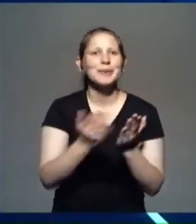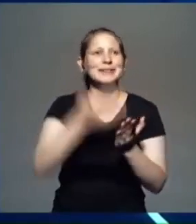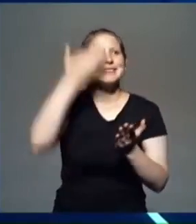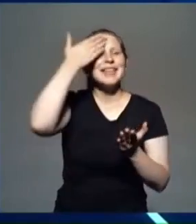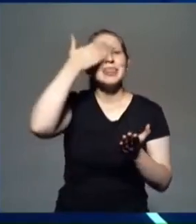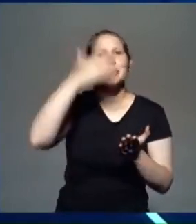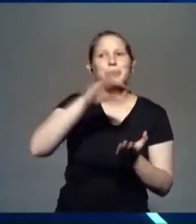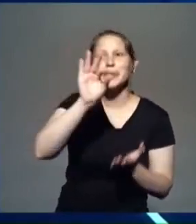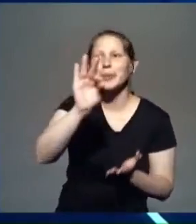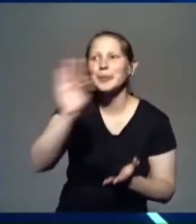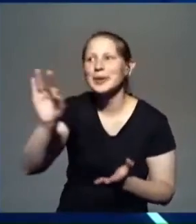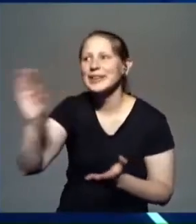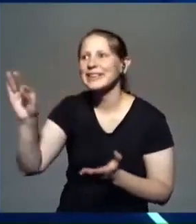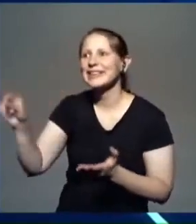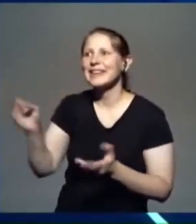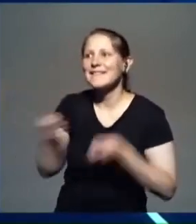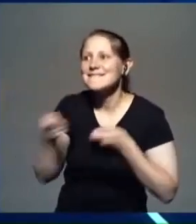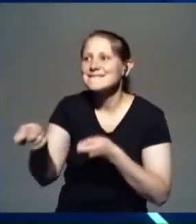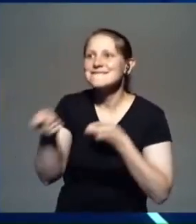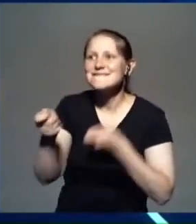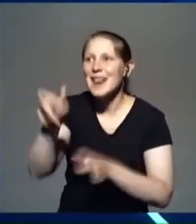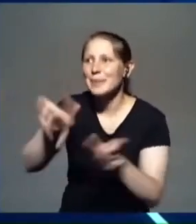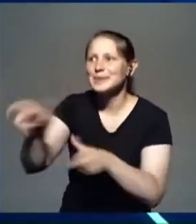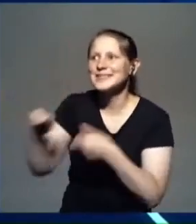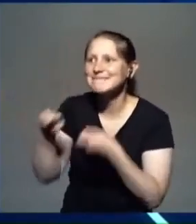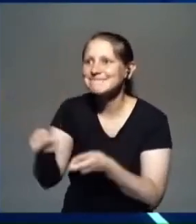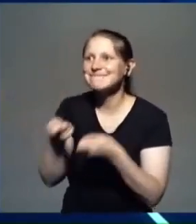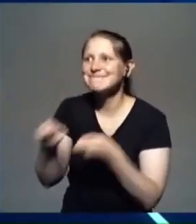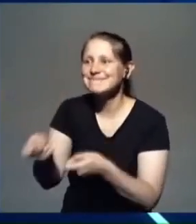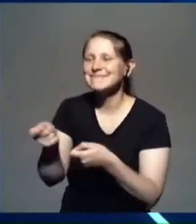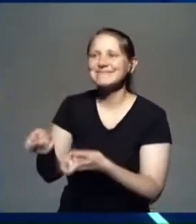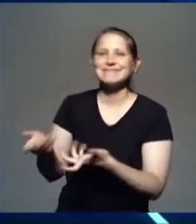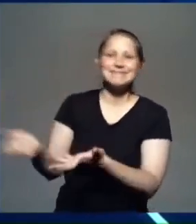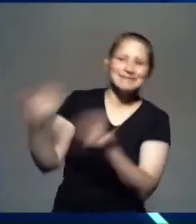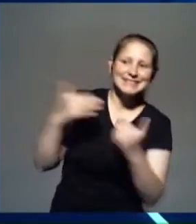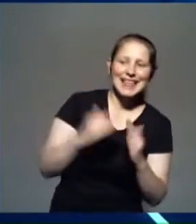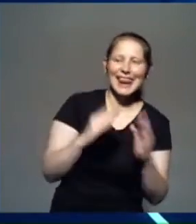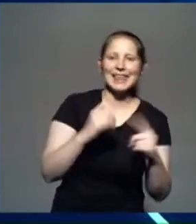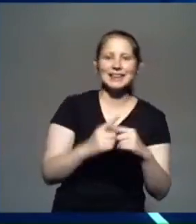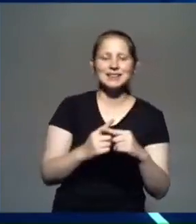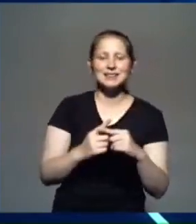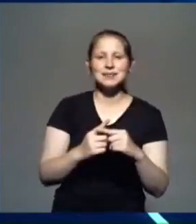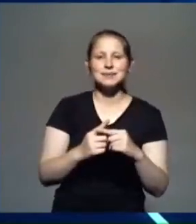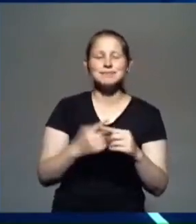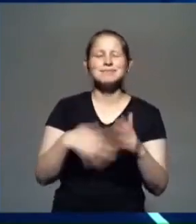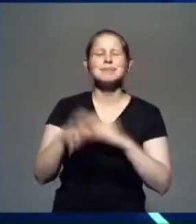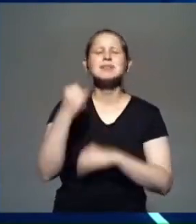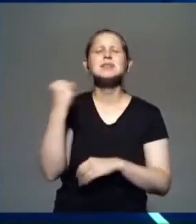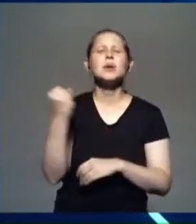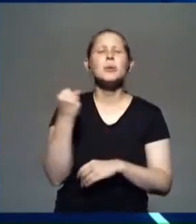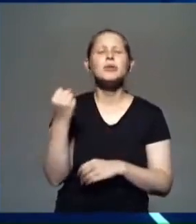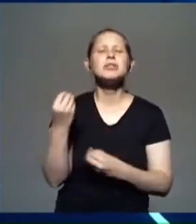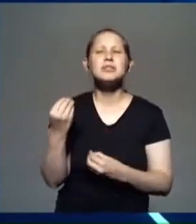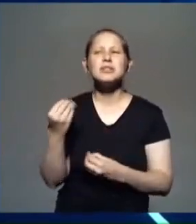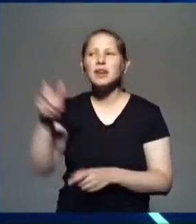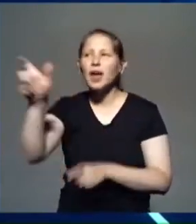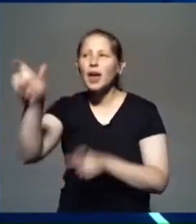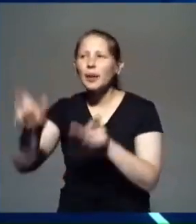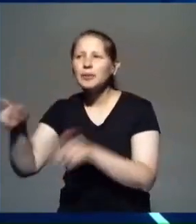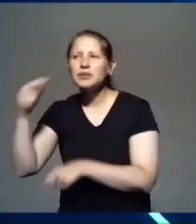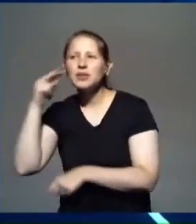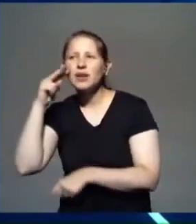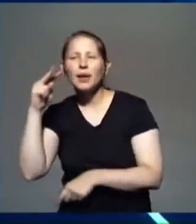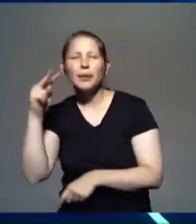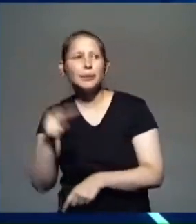que sabés, sino cuánto la amás. Un gesto, una actitud, un abrazo, un interés. ¿Cómo estás?